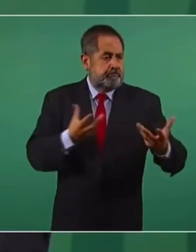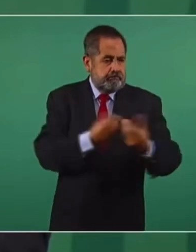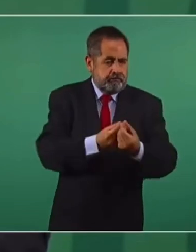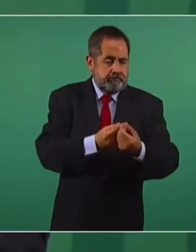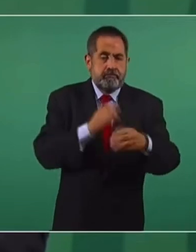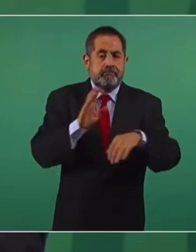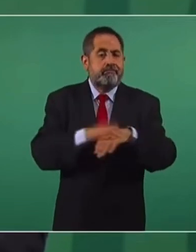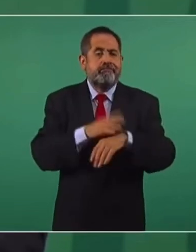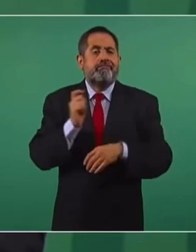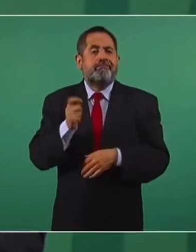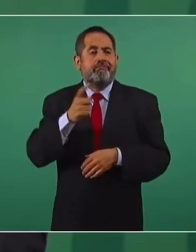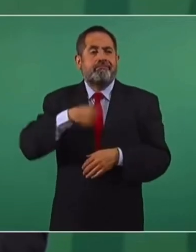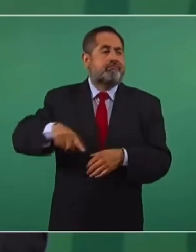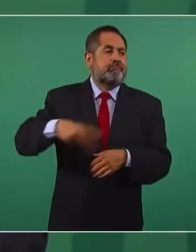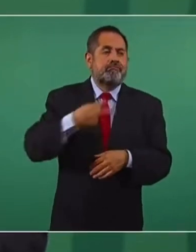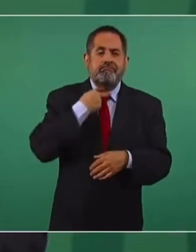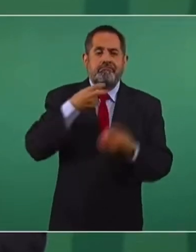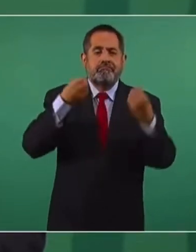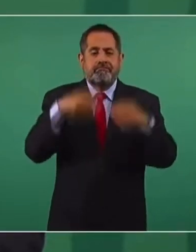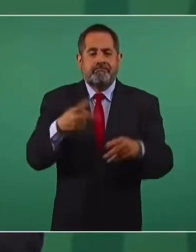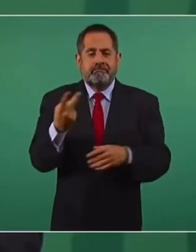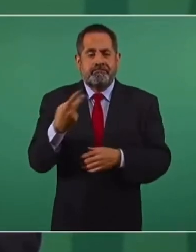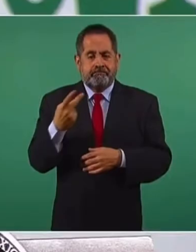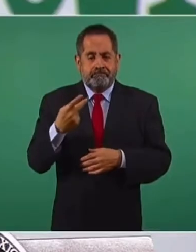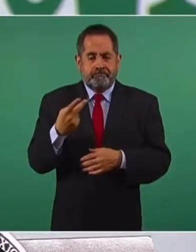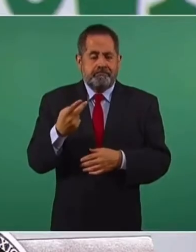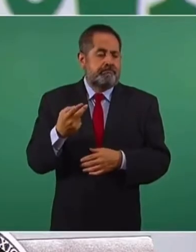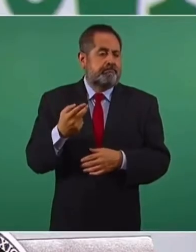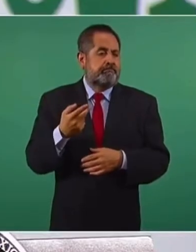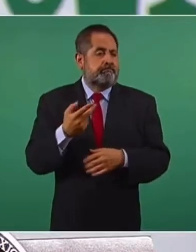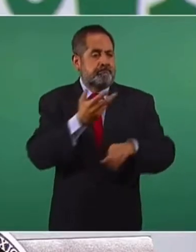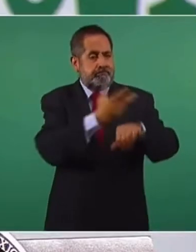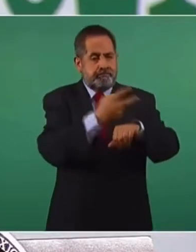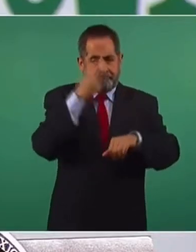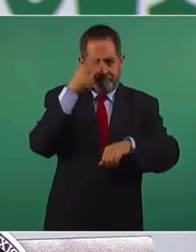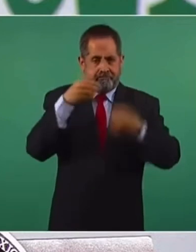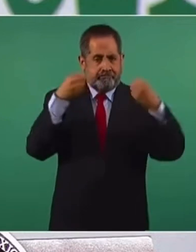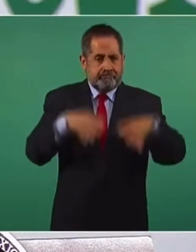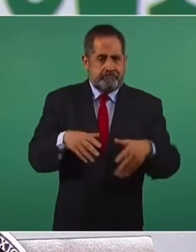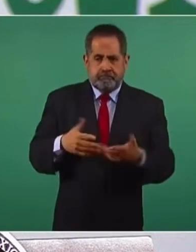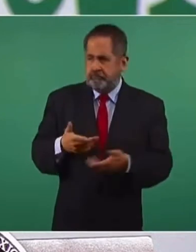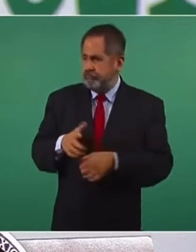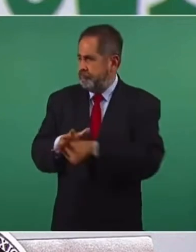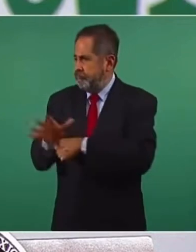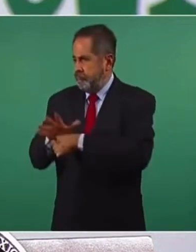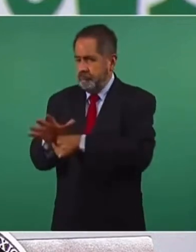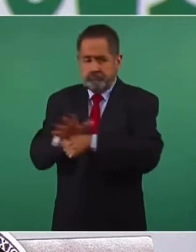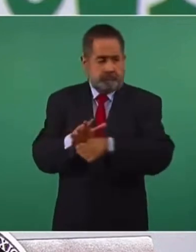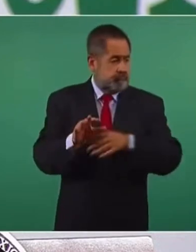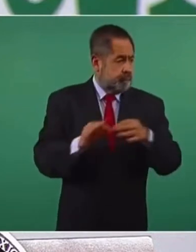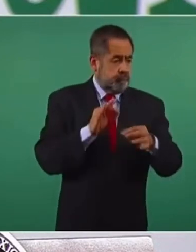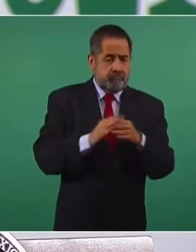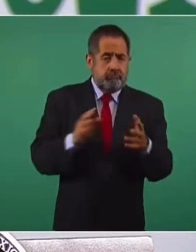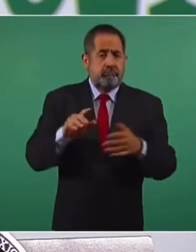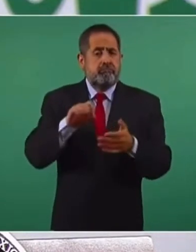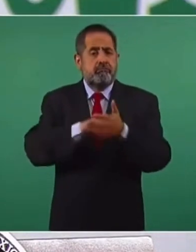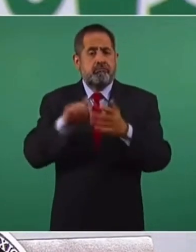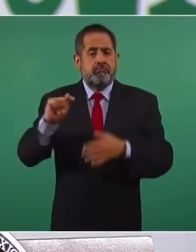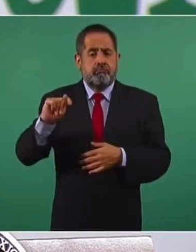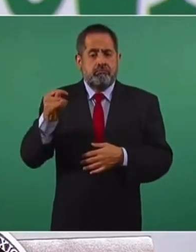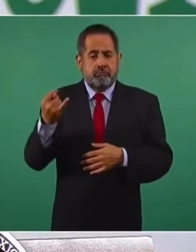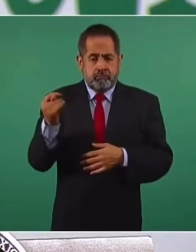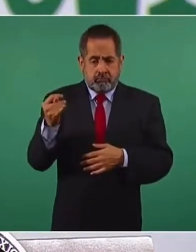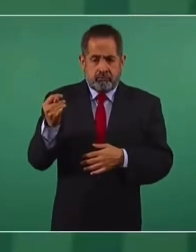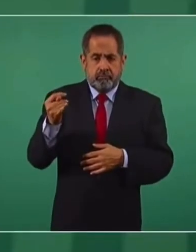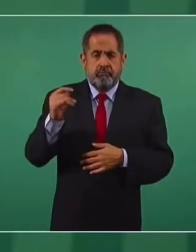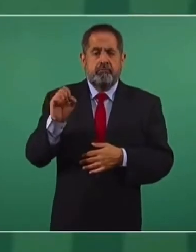el presidente se los hizo notar, ha sido muy grande y ya no habría una razón. Es decir, por ejemplo, Tijuana y San Diego tienen el mismo nivel de